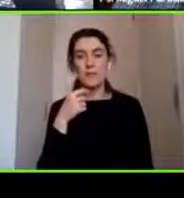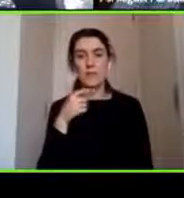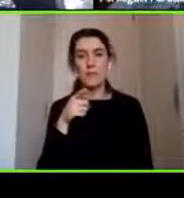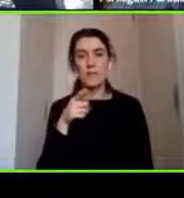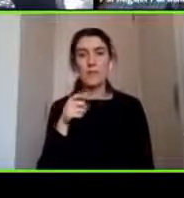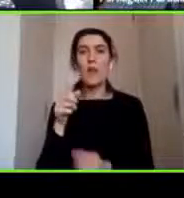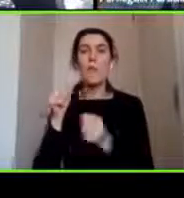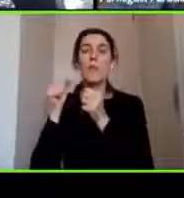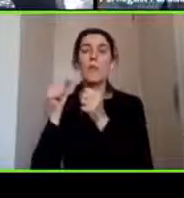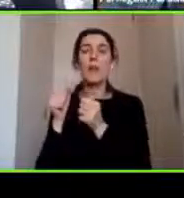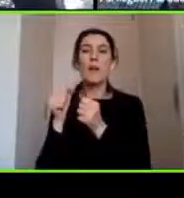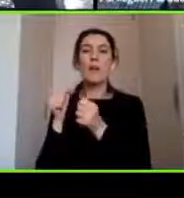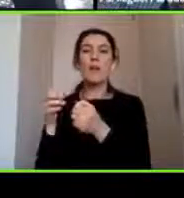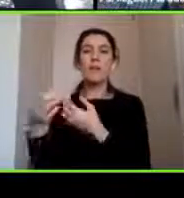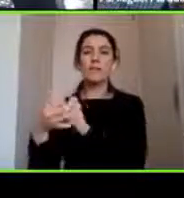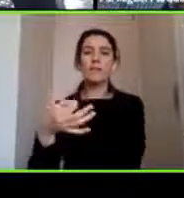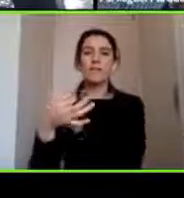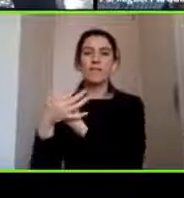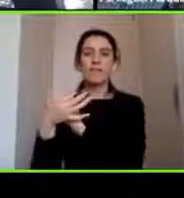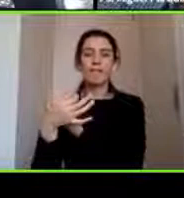papás si un hijo o una hija